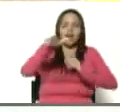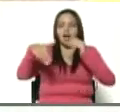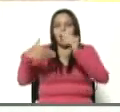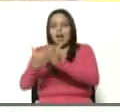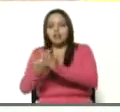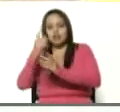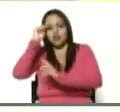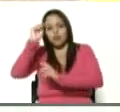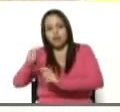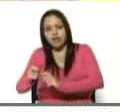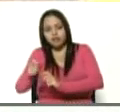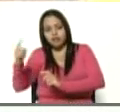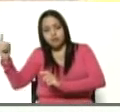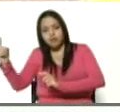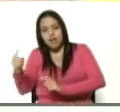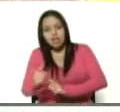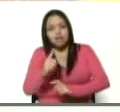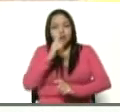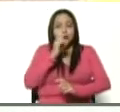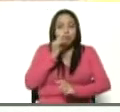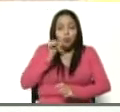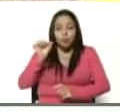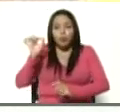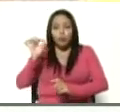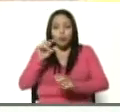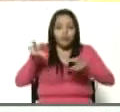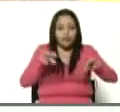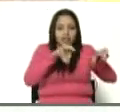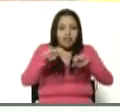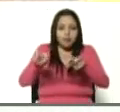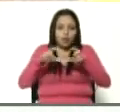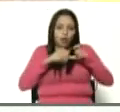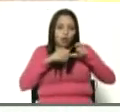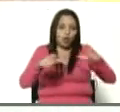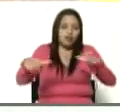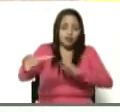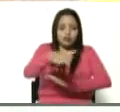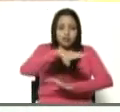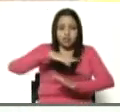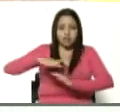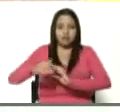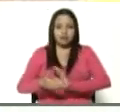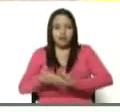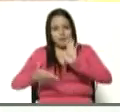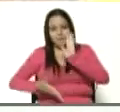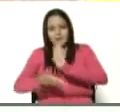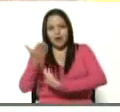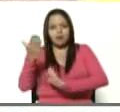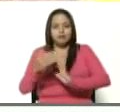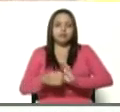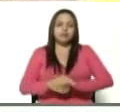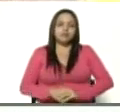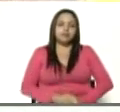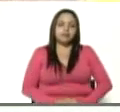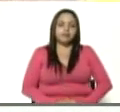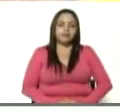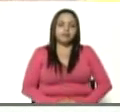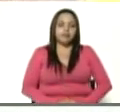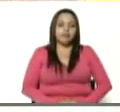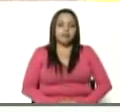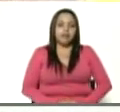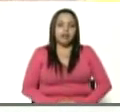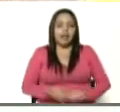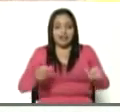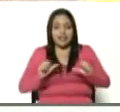silbón, con el corazón llanero. Vámonos directo al ciclo norte verano, al